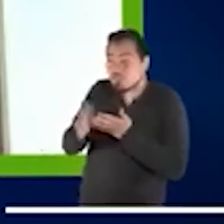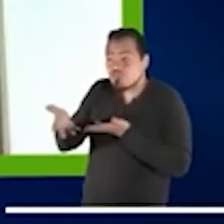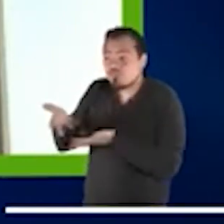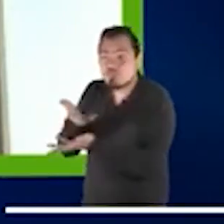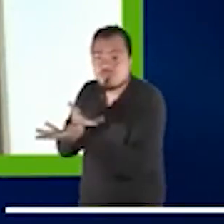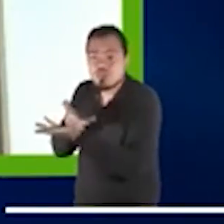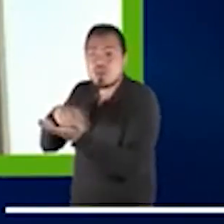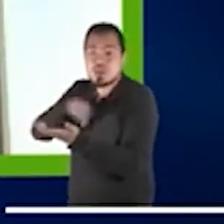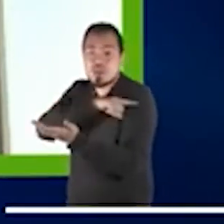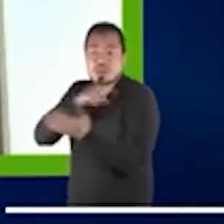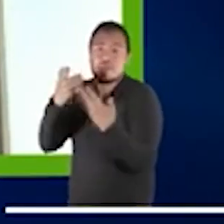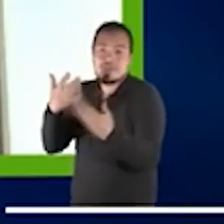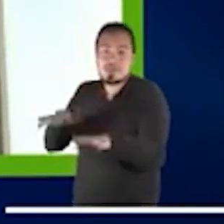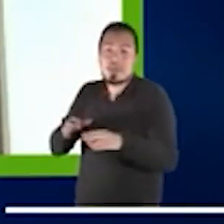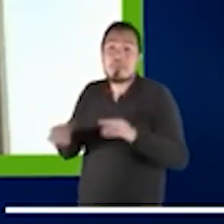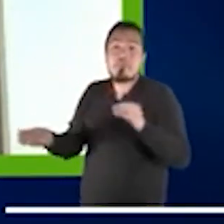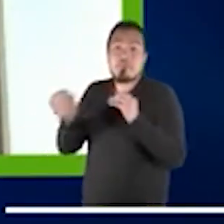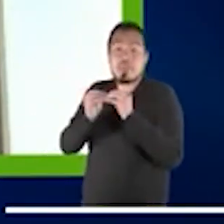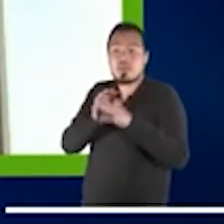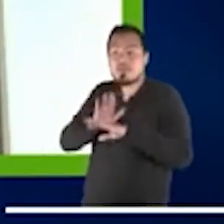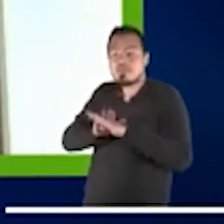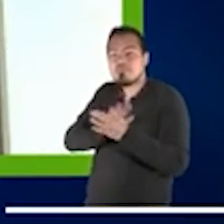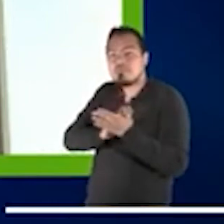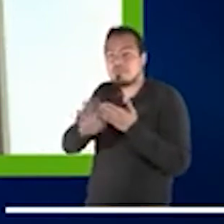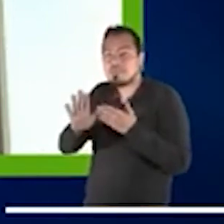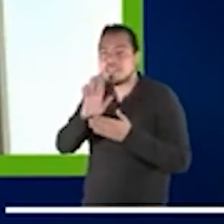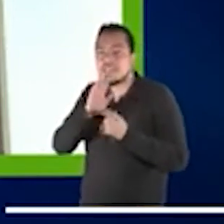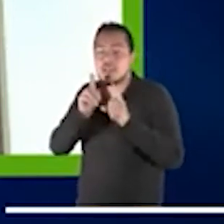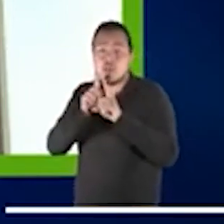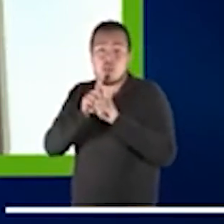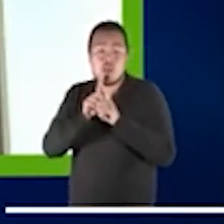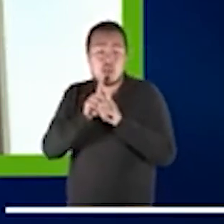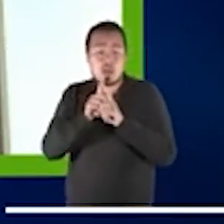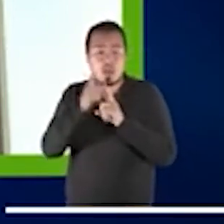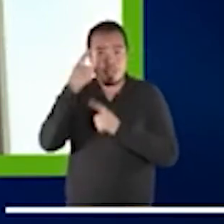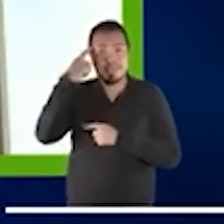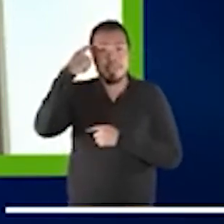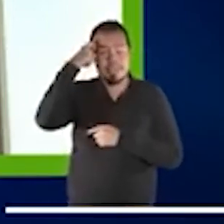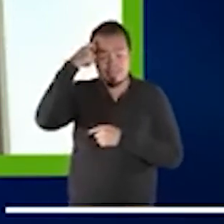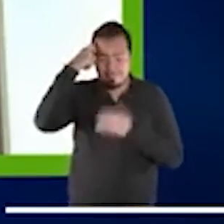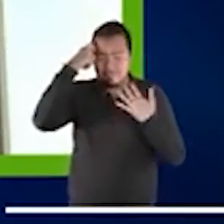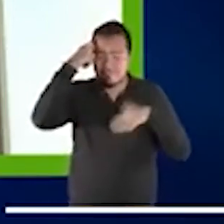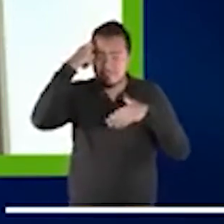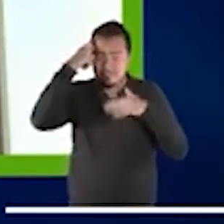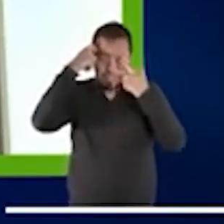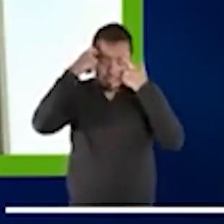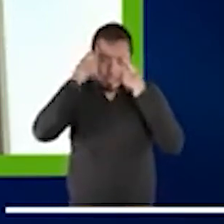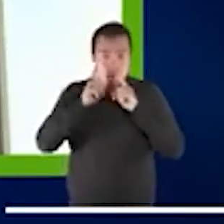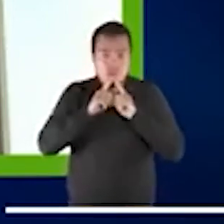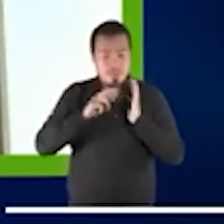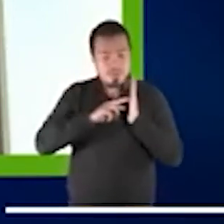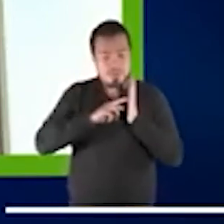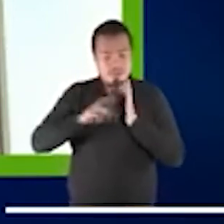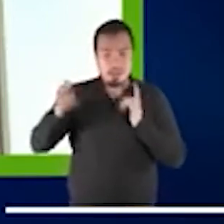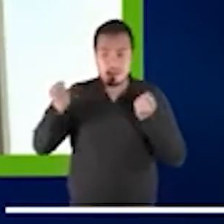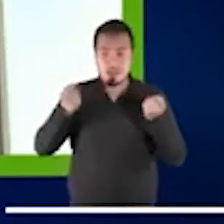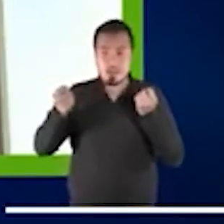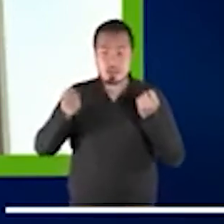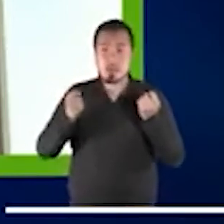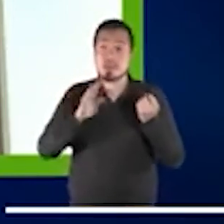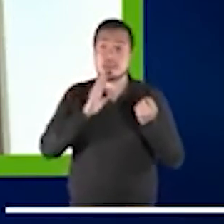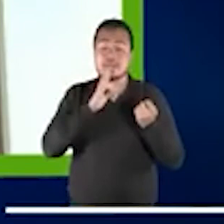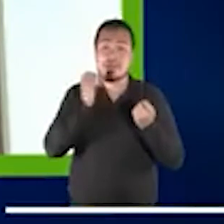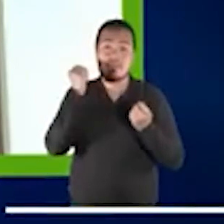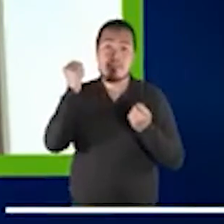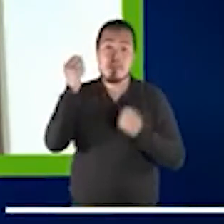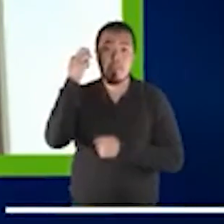De otro lado, también había desafíos que no eran técnicos, pero empezaron con las ansiedades de los profesionales, que es lo que dije